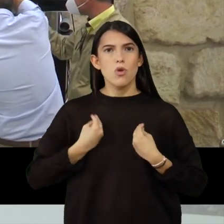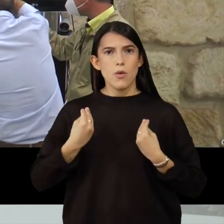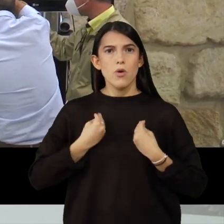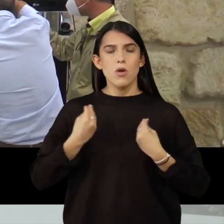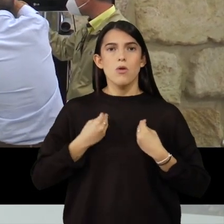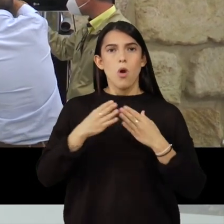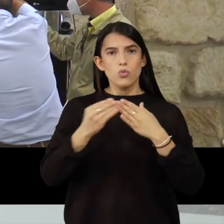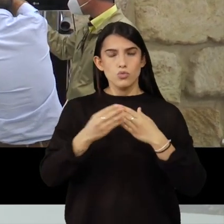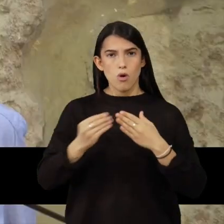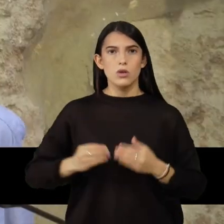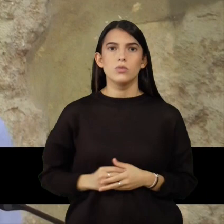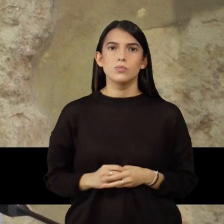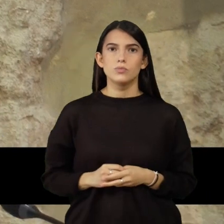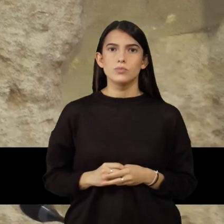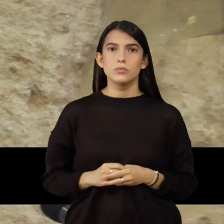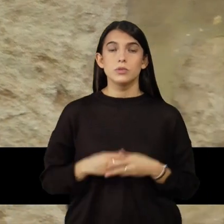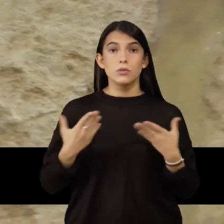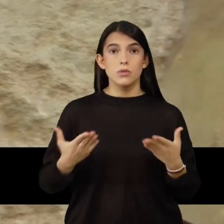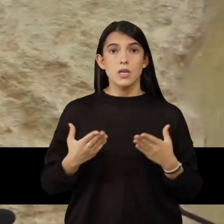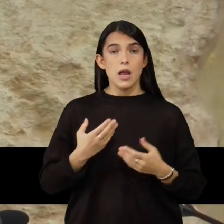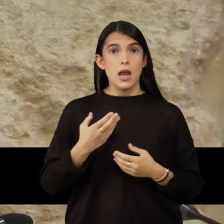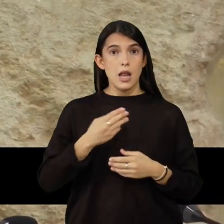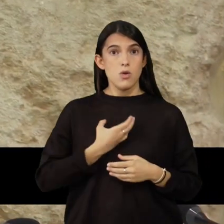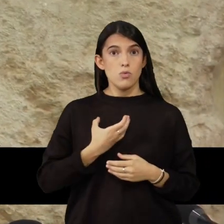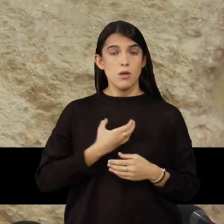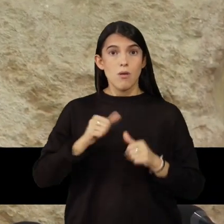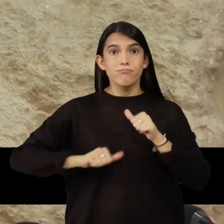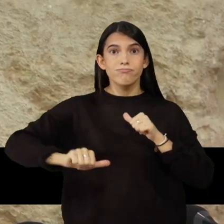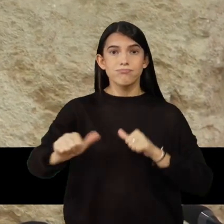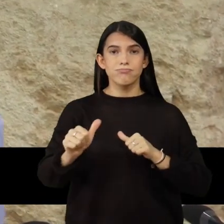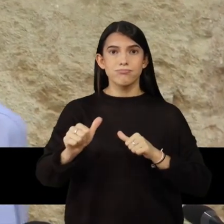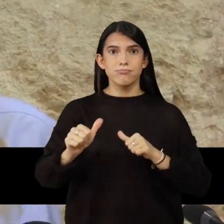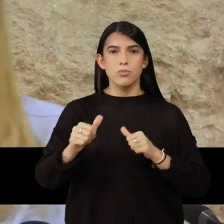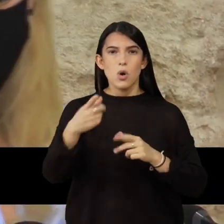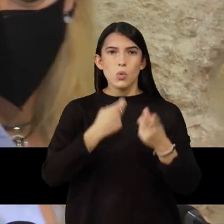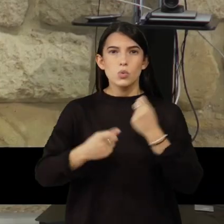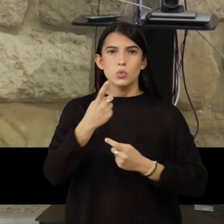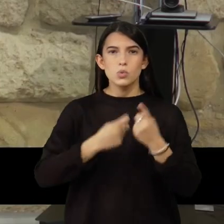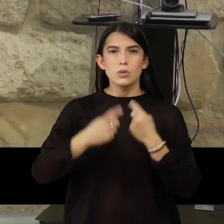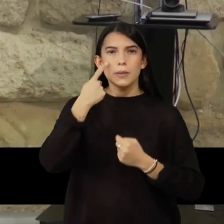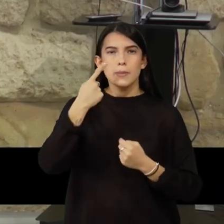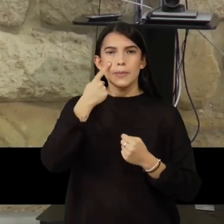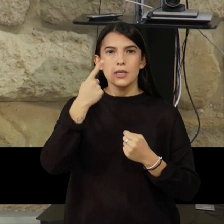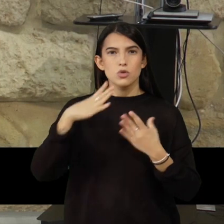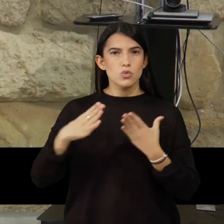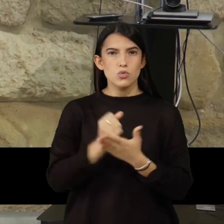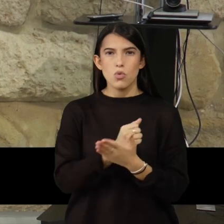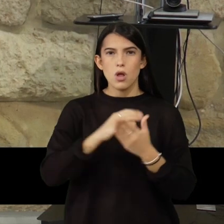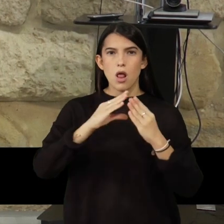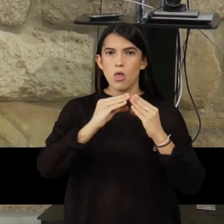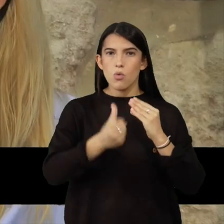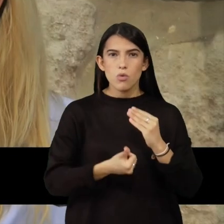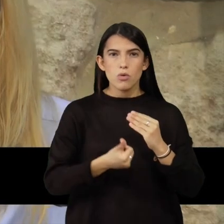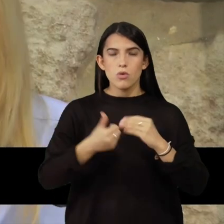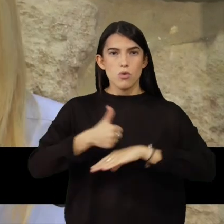facilitar mucho la vida a los usuarios. Así el propio Ayuntamiento a partir de ahora será el que consulte y verifique toda